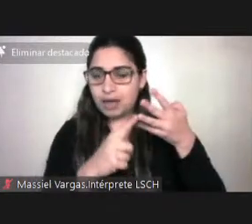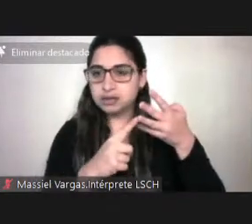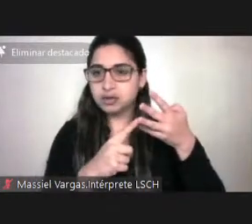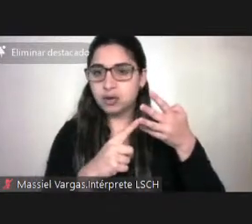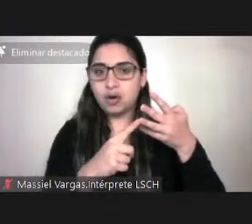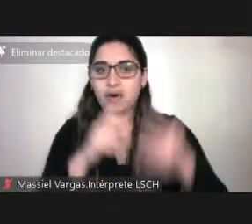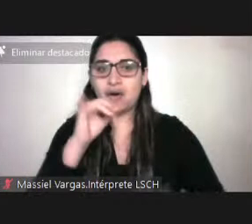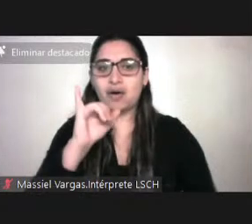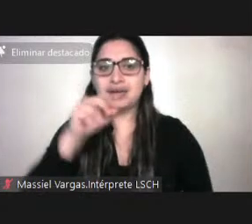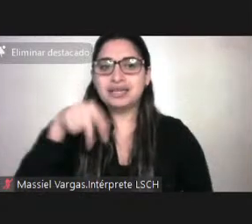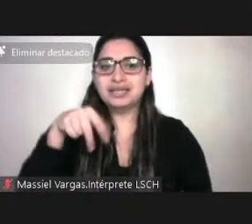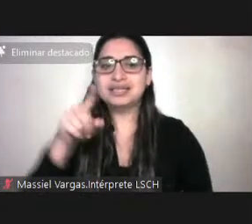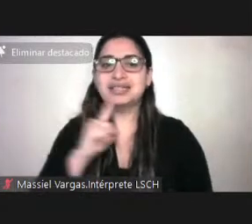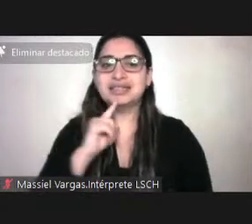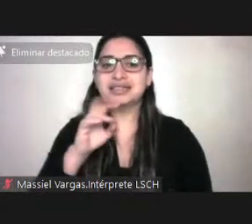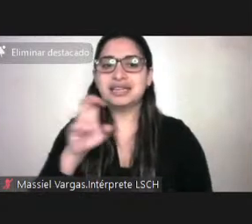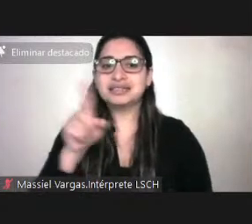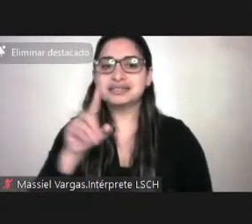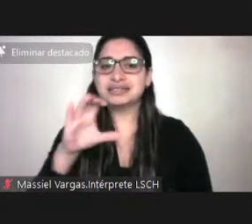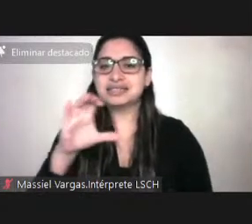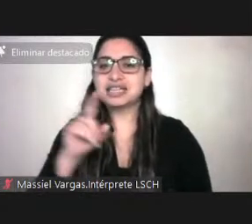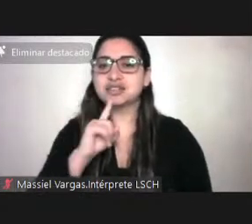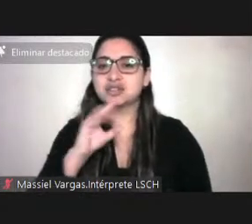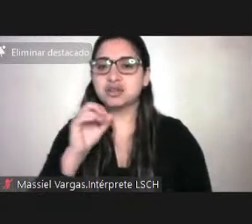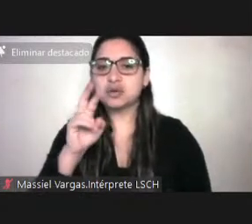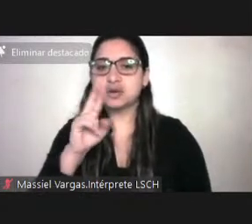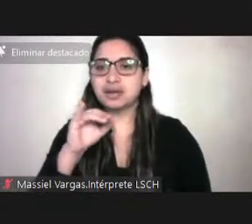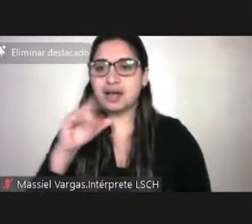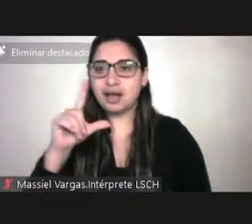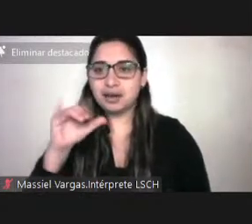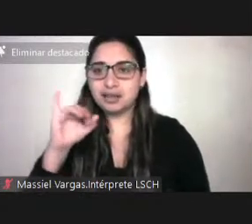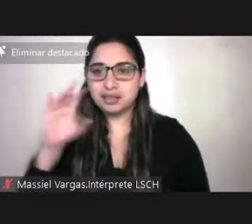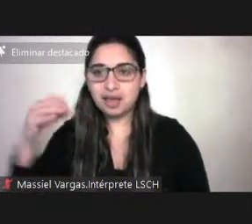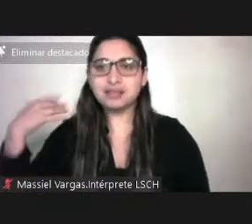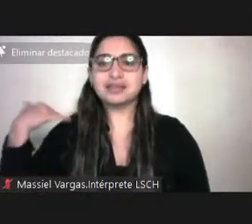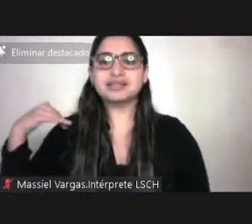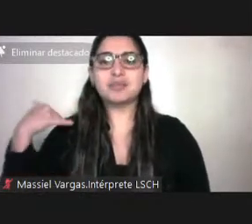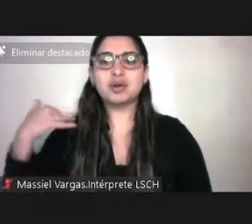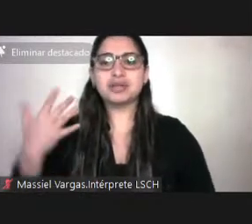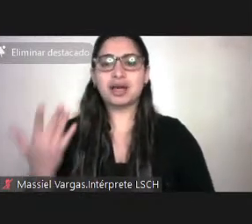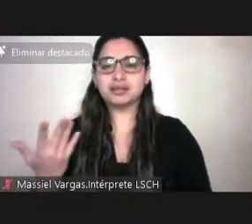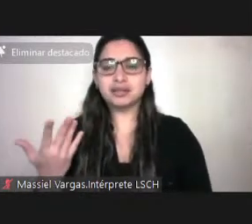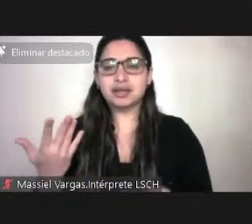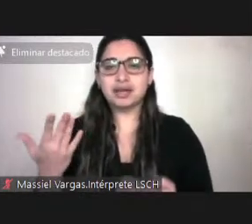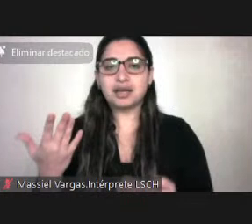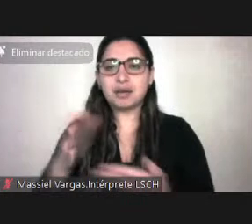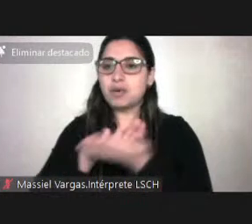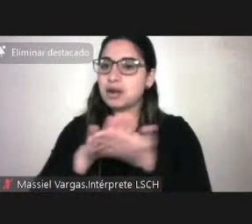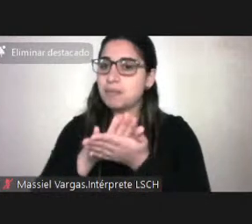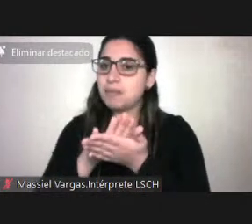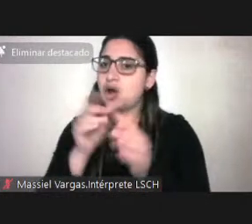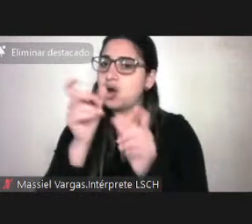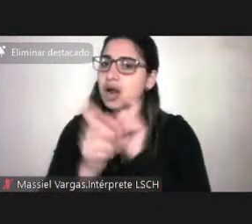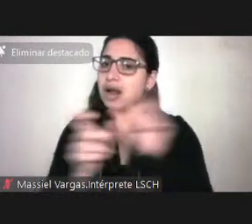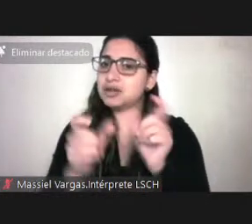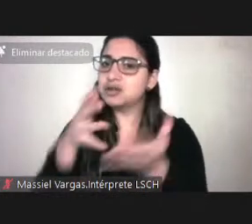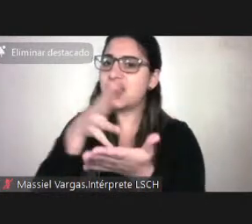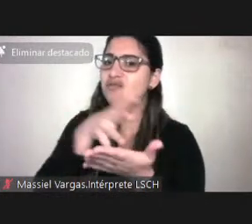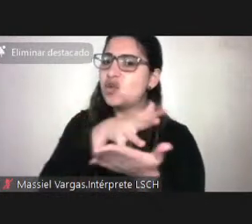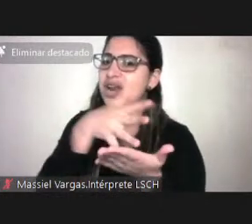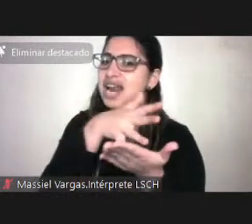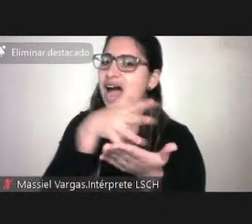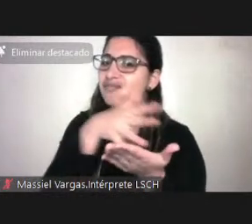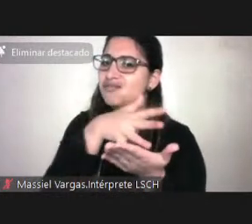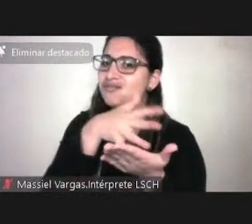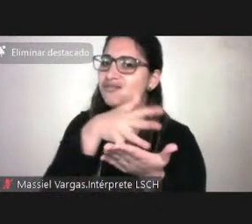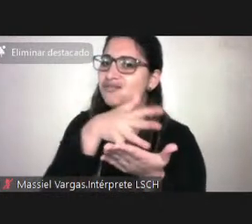intersectorialidad es relevante porque lo que se genera muchas veces con los grupos vulnerables es que son vistos desde